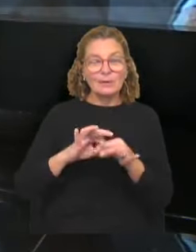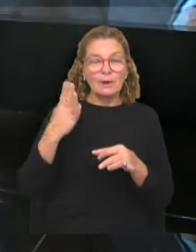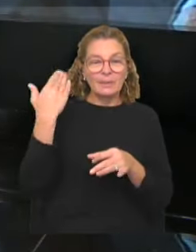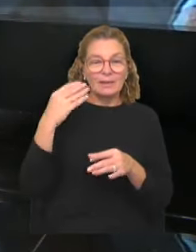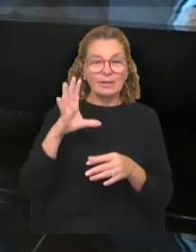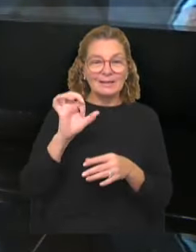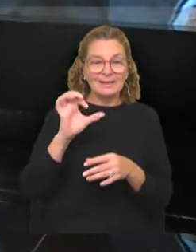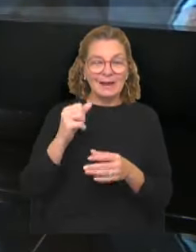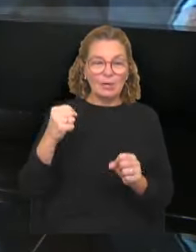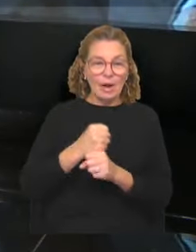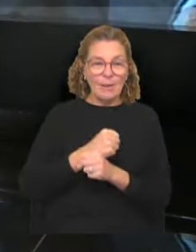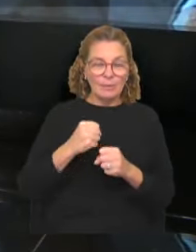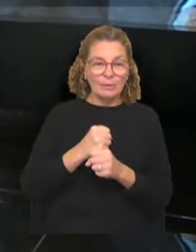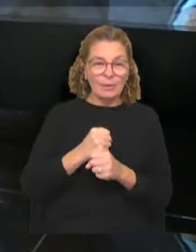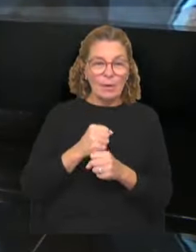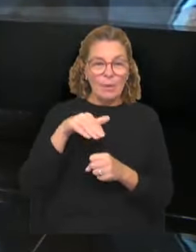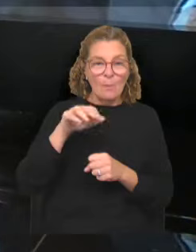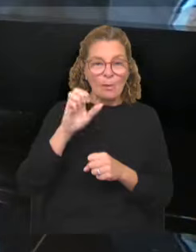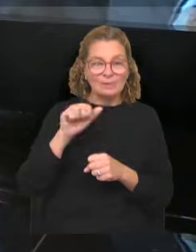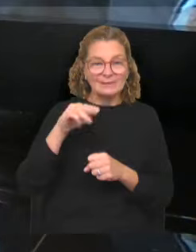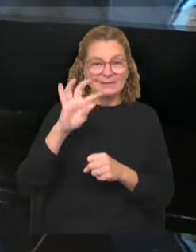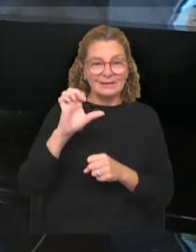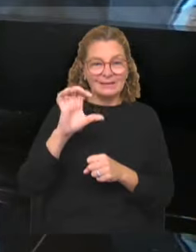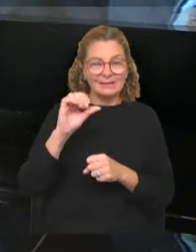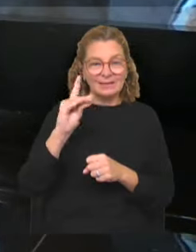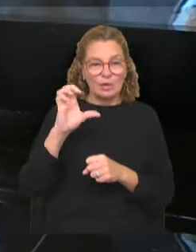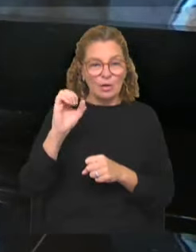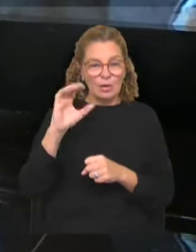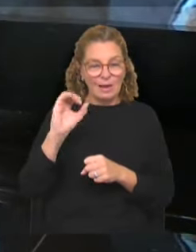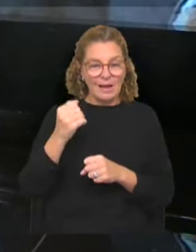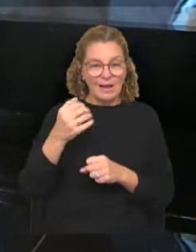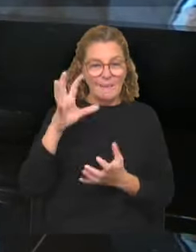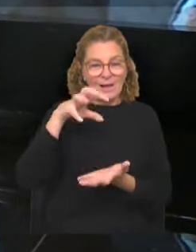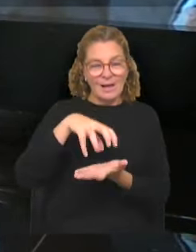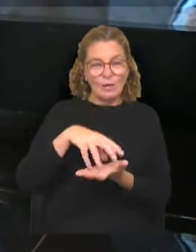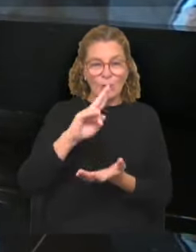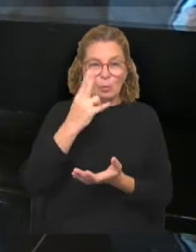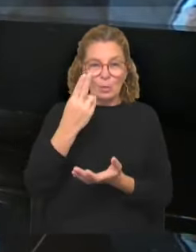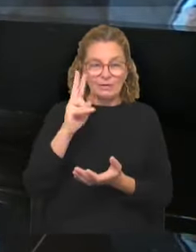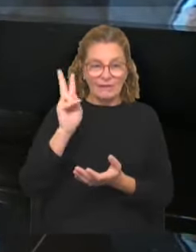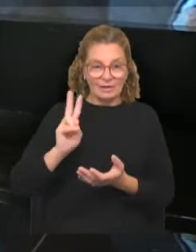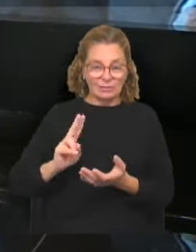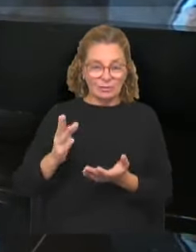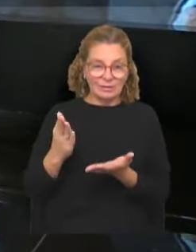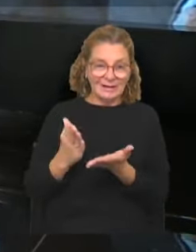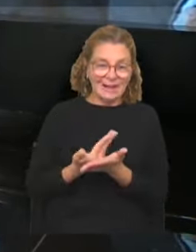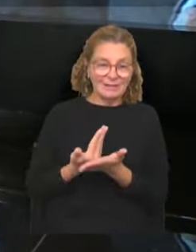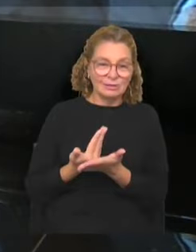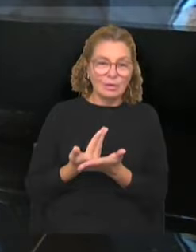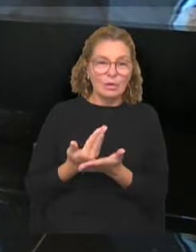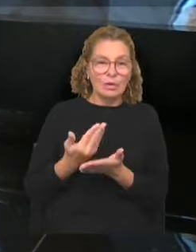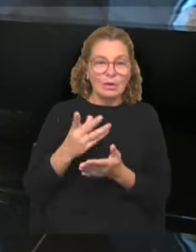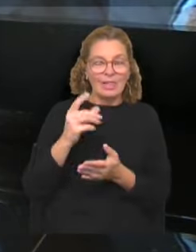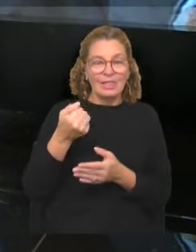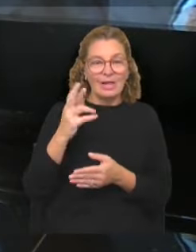aprobó la designación de Silvana Montes de Oca como embajadora uruguaya en Venezuela, esto sustituyendo al renunciante Eber